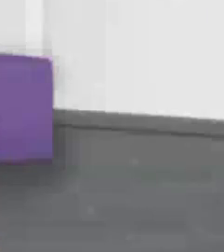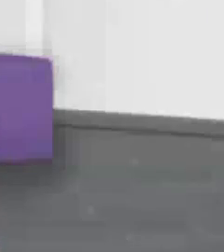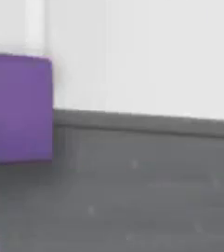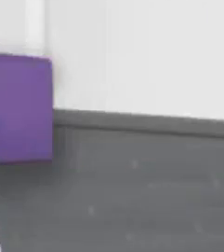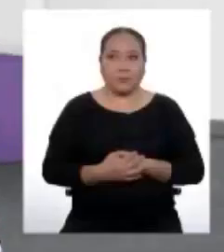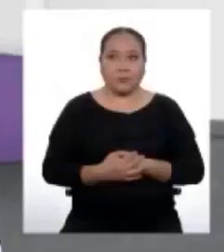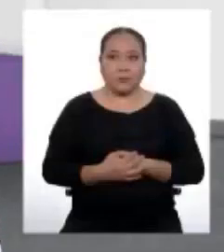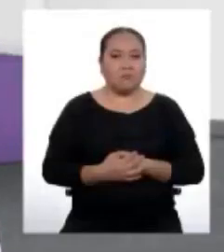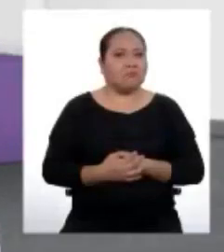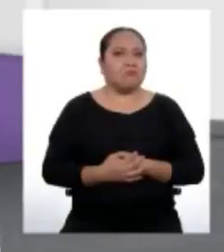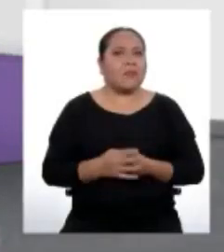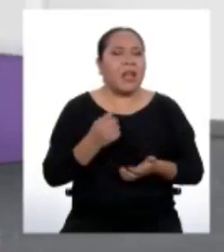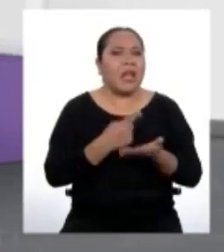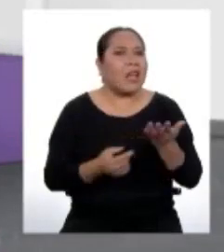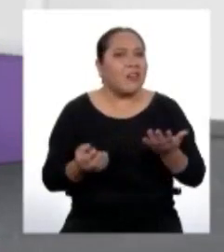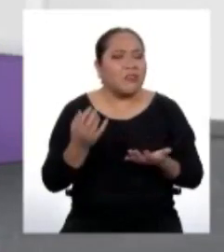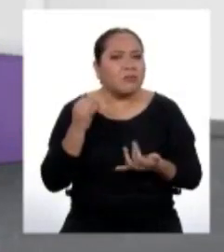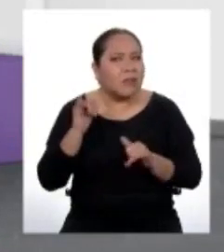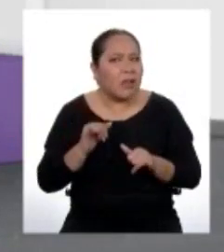¿En qué nos habíamos quedado?